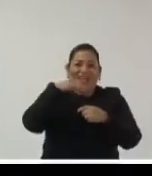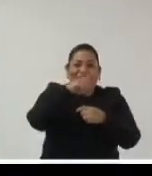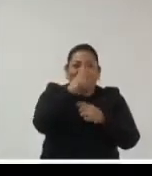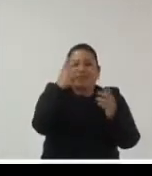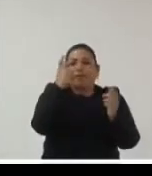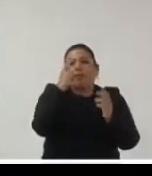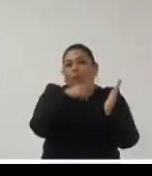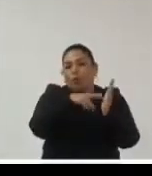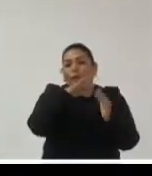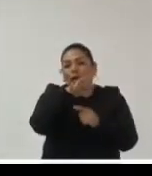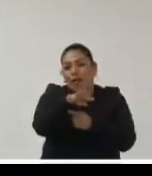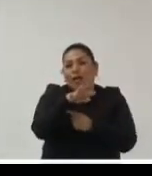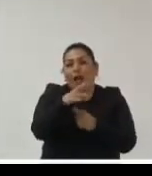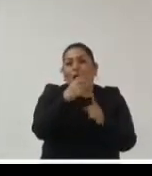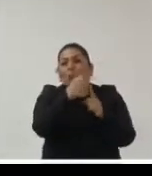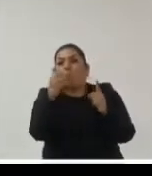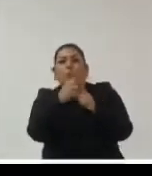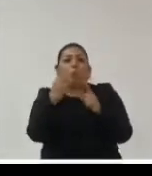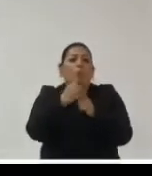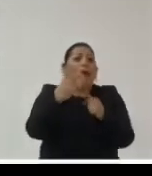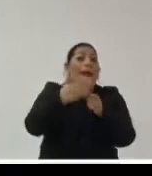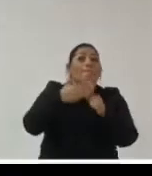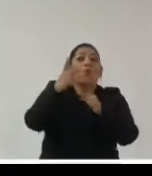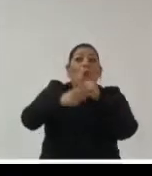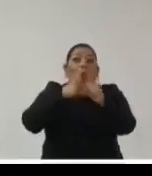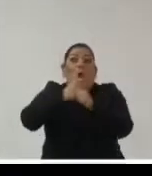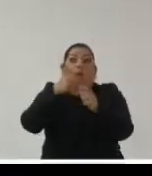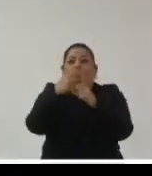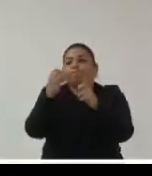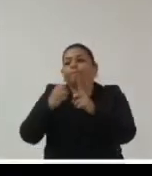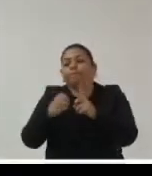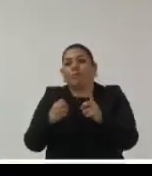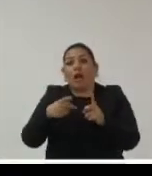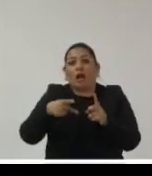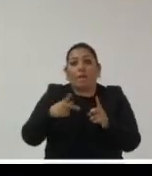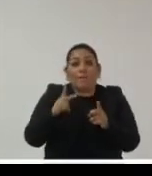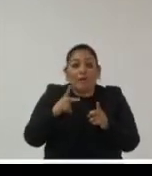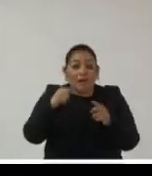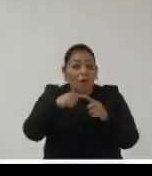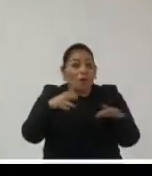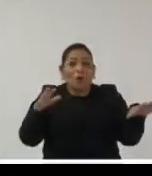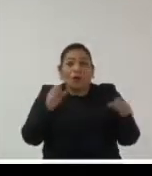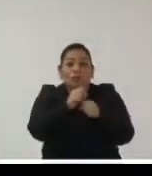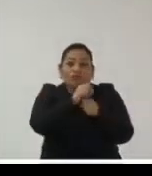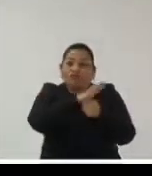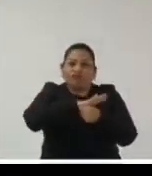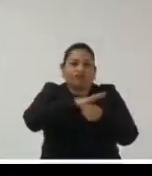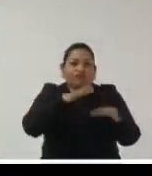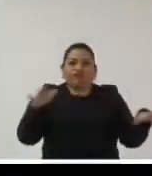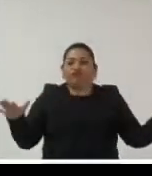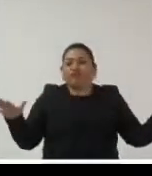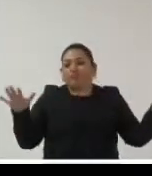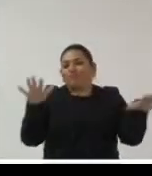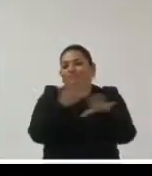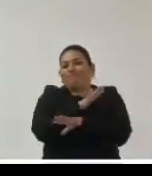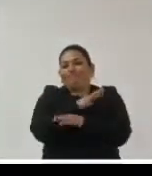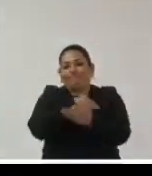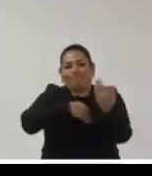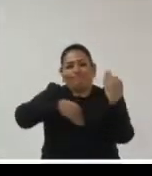a reaccionar muy rápidamente a veces nos obligó a reaccionar muy mal y archivísticamente